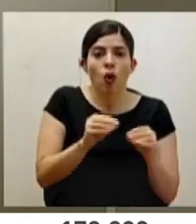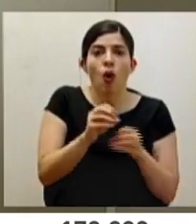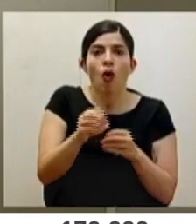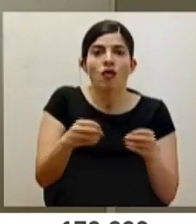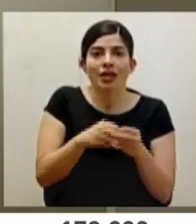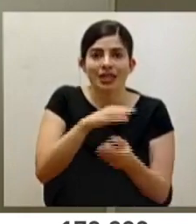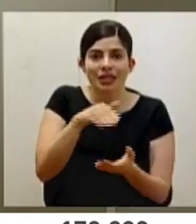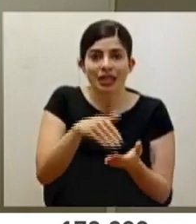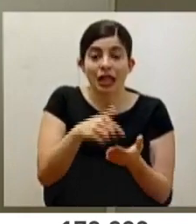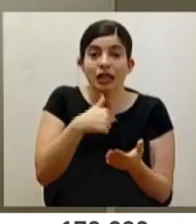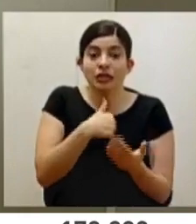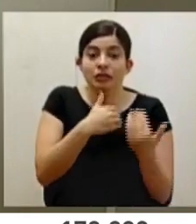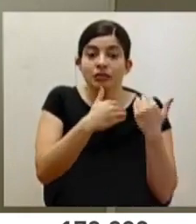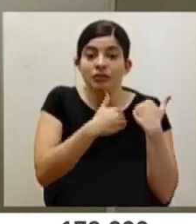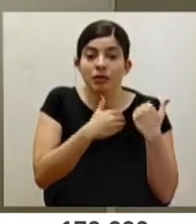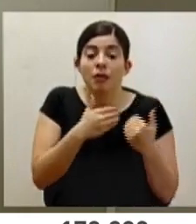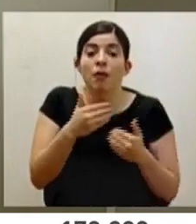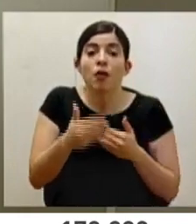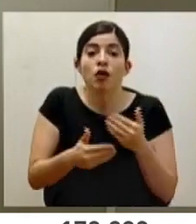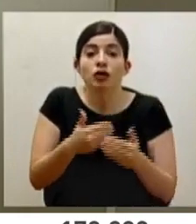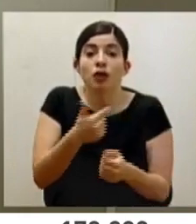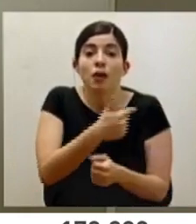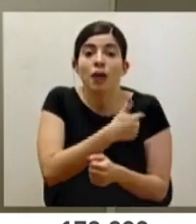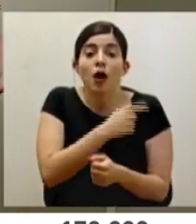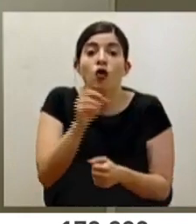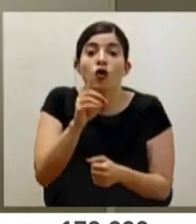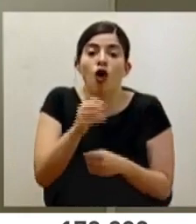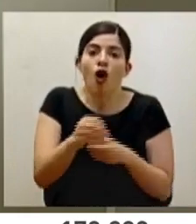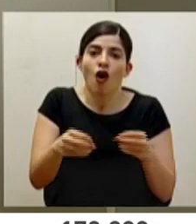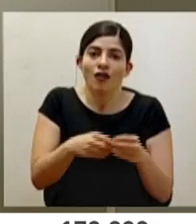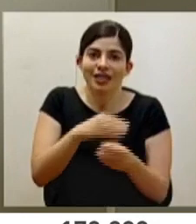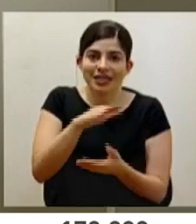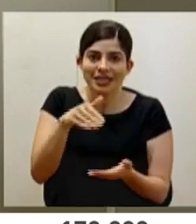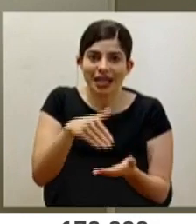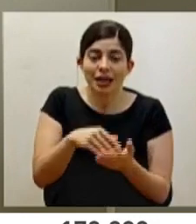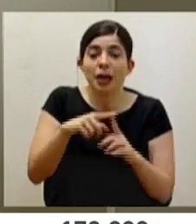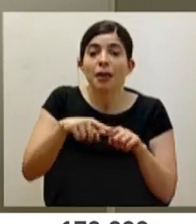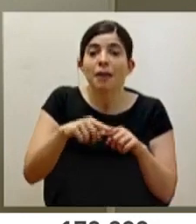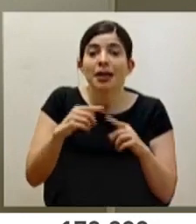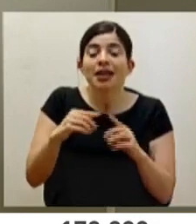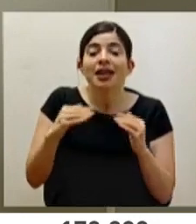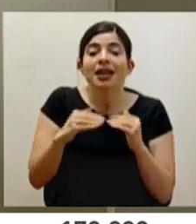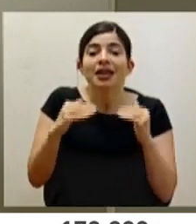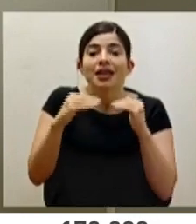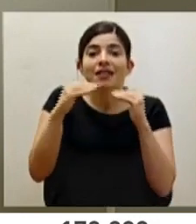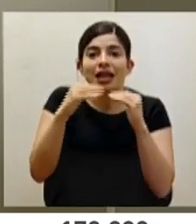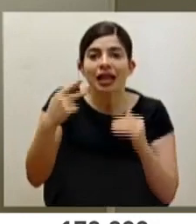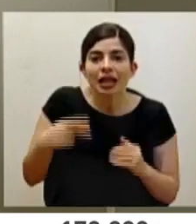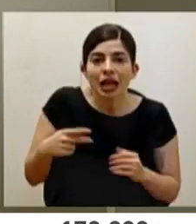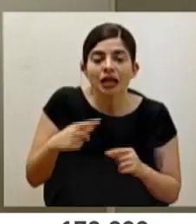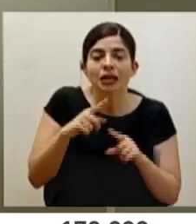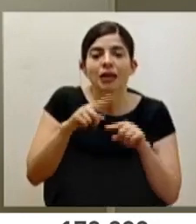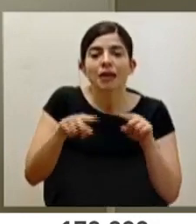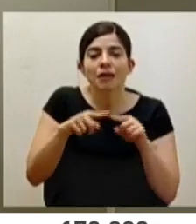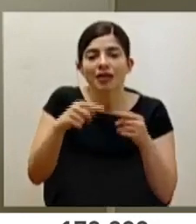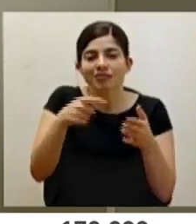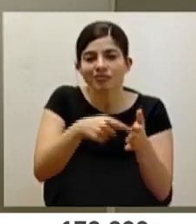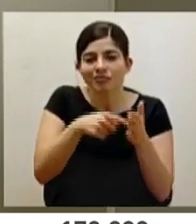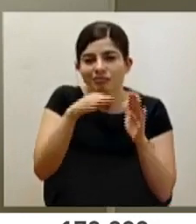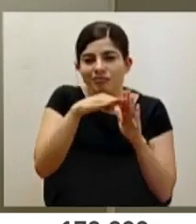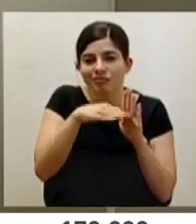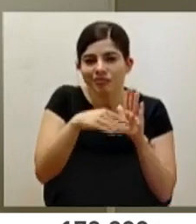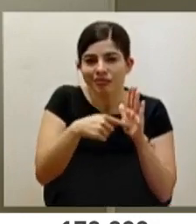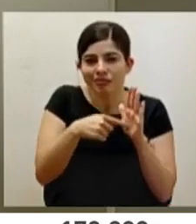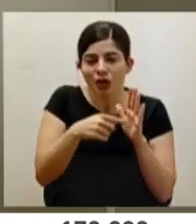Entonces, me toca vacunarme en el proceso de vacunación de oficinas centrales, según el riesgo y según los diferentes parámetros que establece la